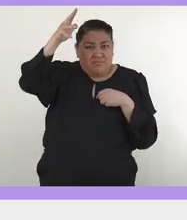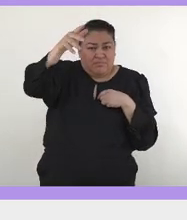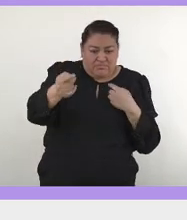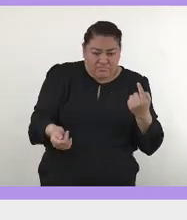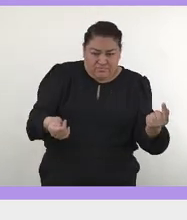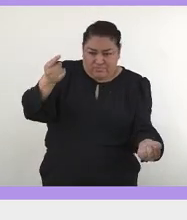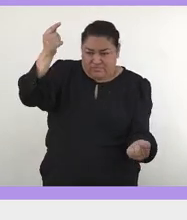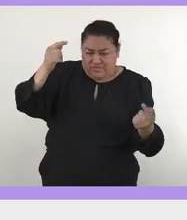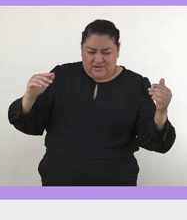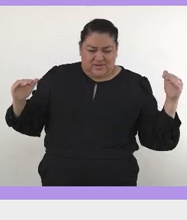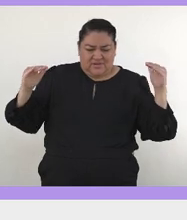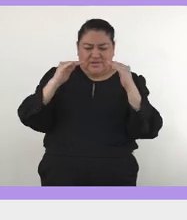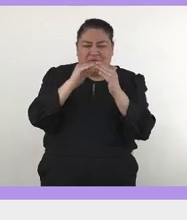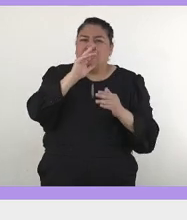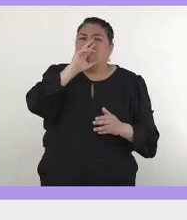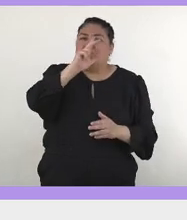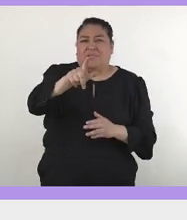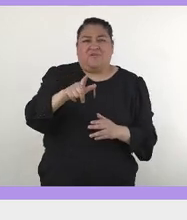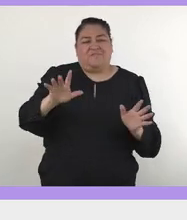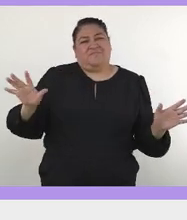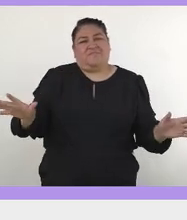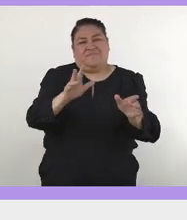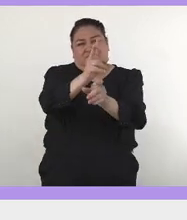Entonces, esa es un poco la invitación.